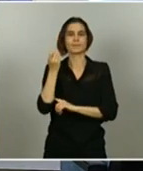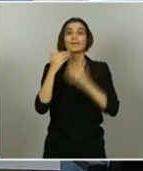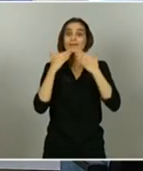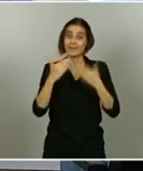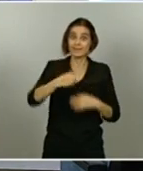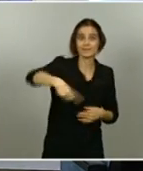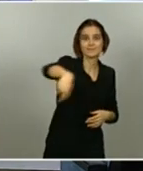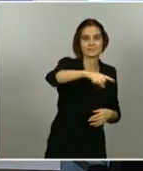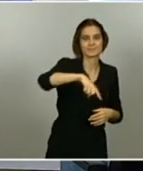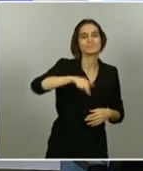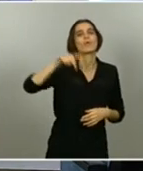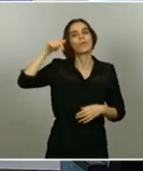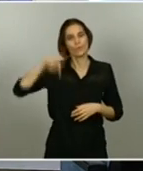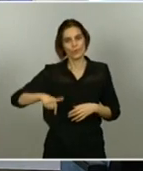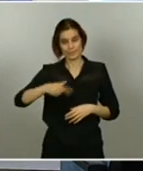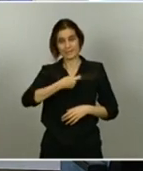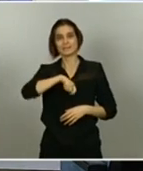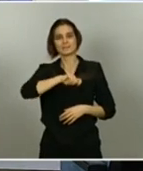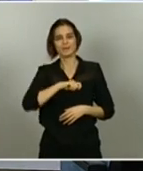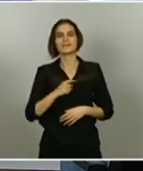hoy en España hay un ingreso mínimo vital. Gracias.